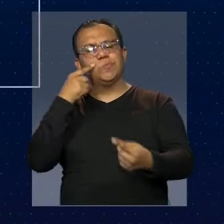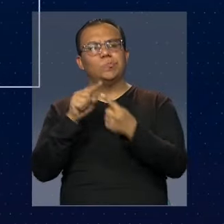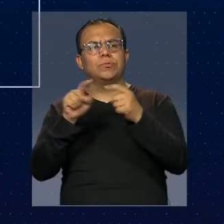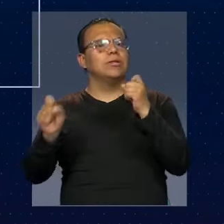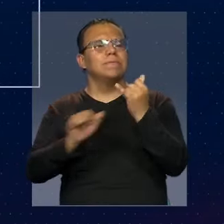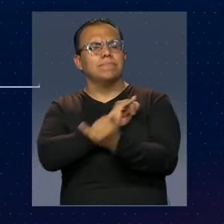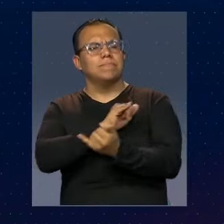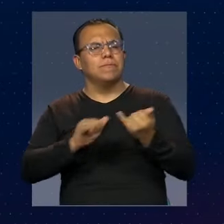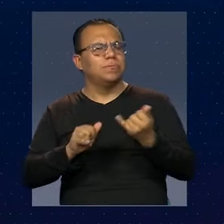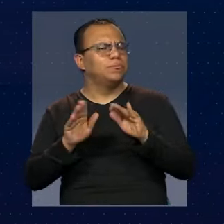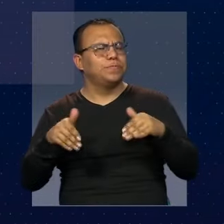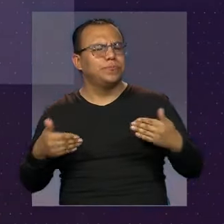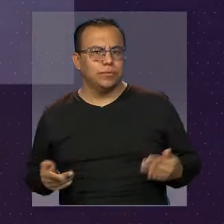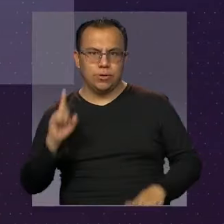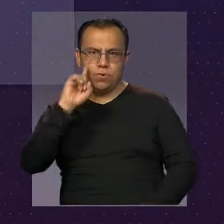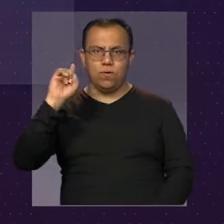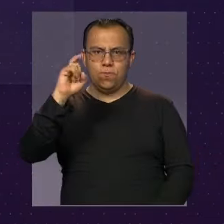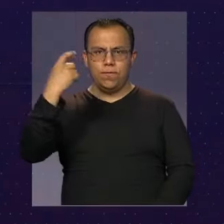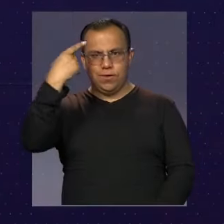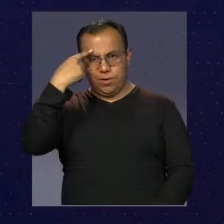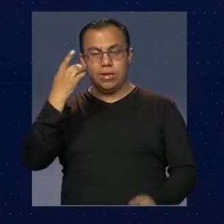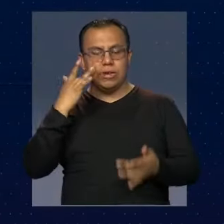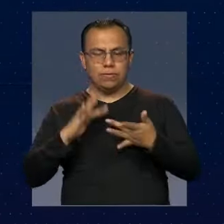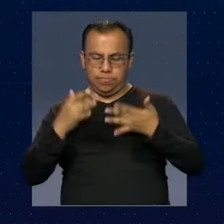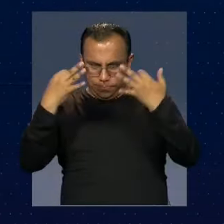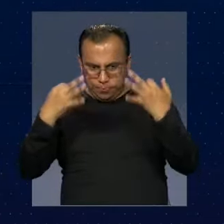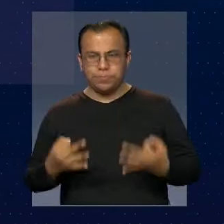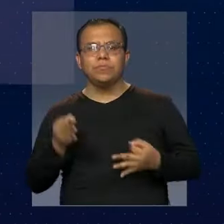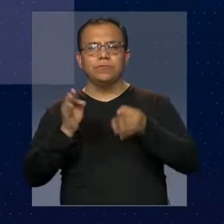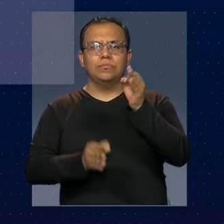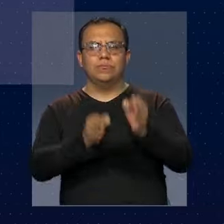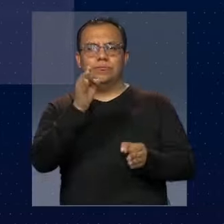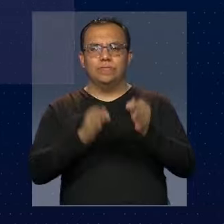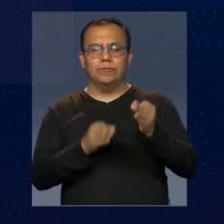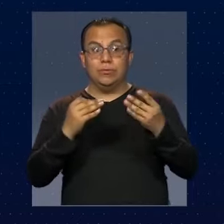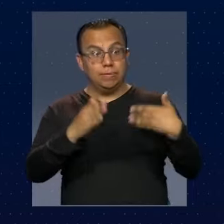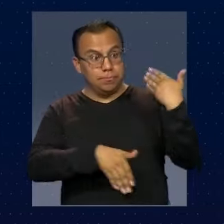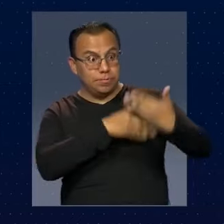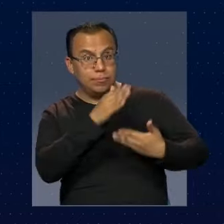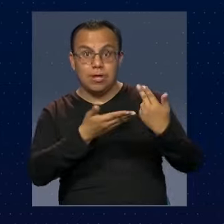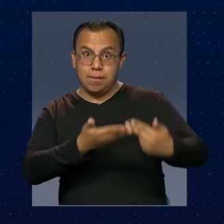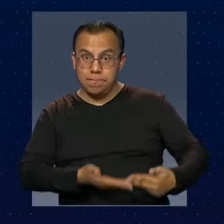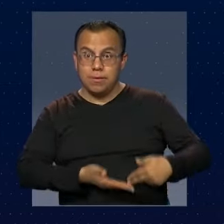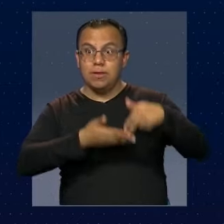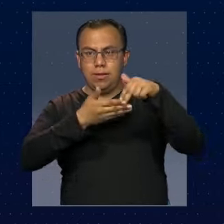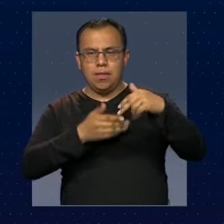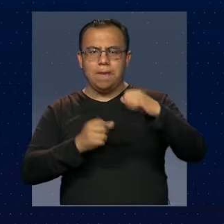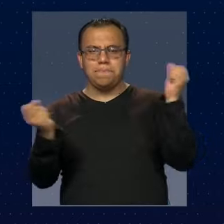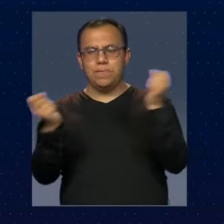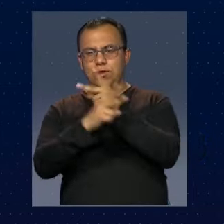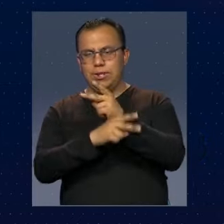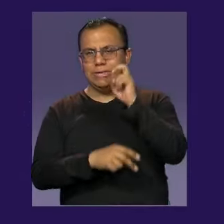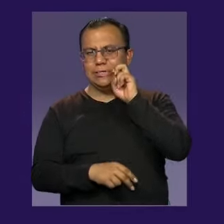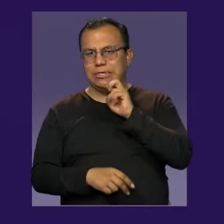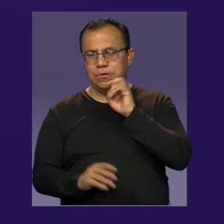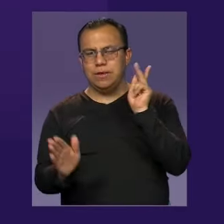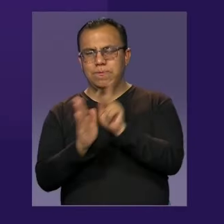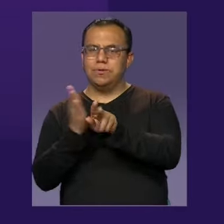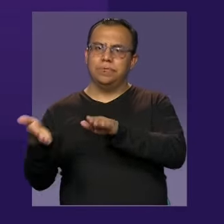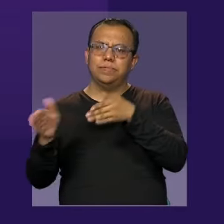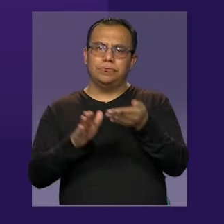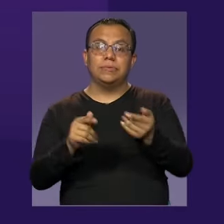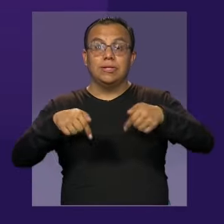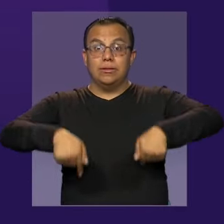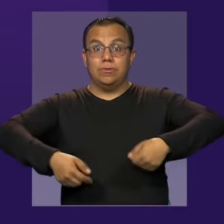por último, obviamente que el gobierno nos garantice justicia y reparación para las víctimas de violencia sexual y de feminicidio. En